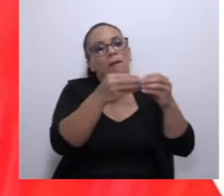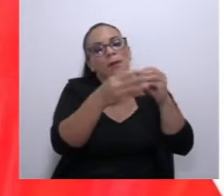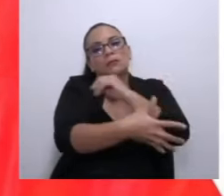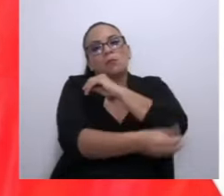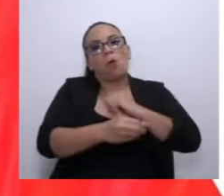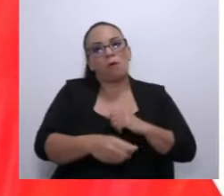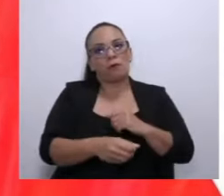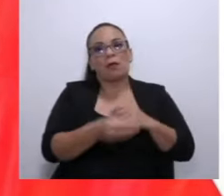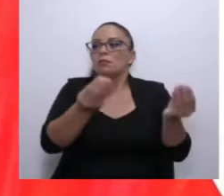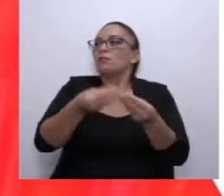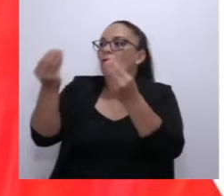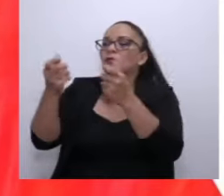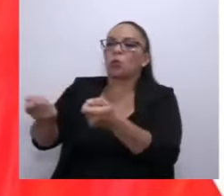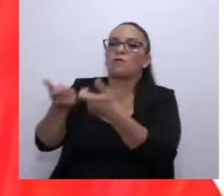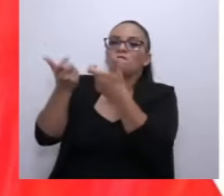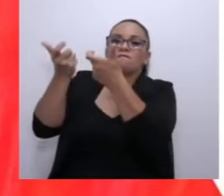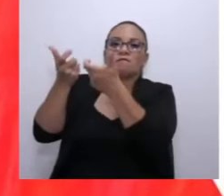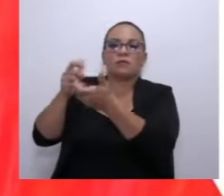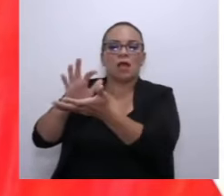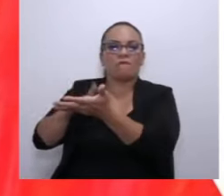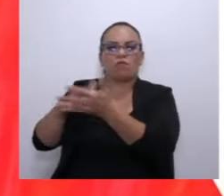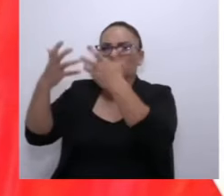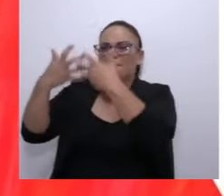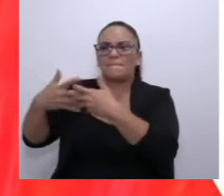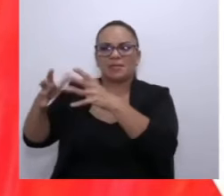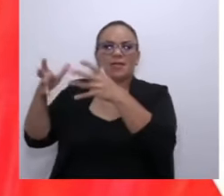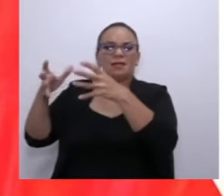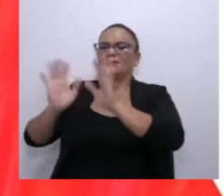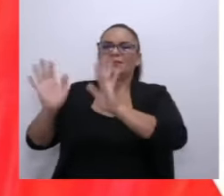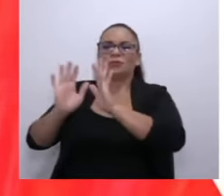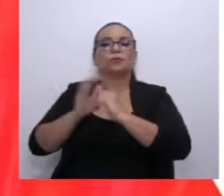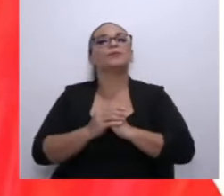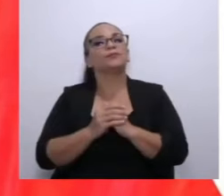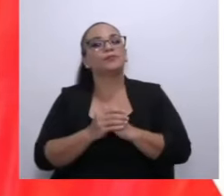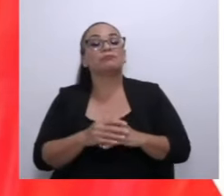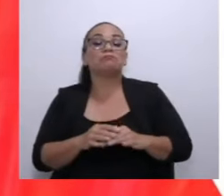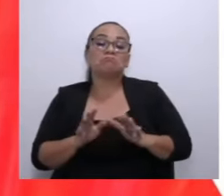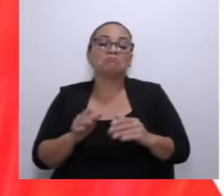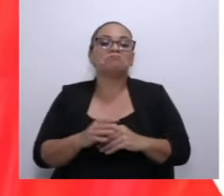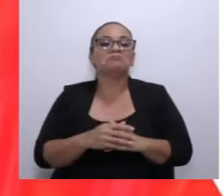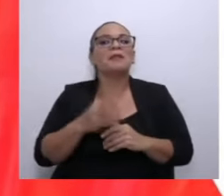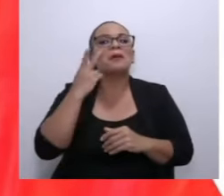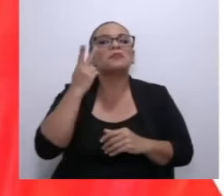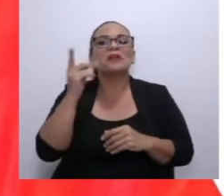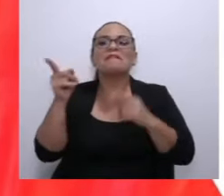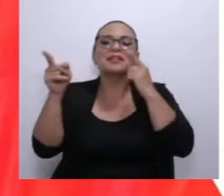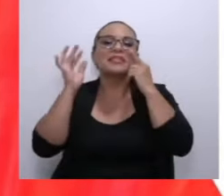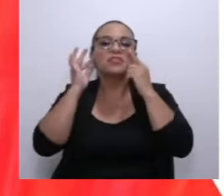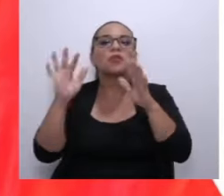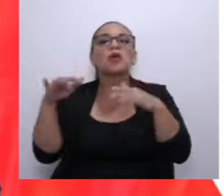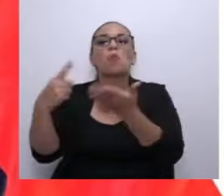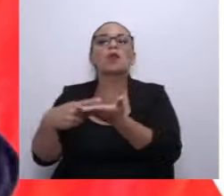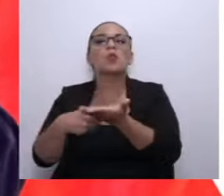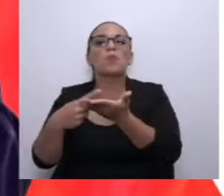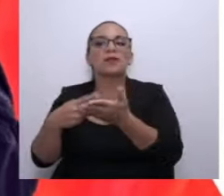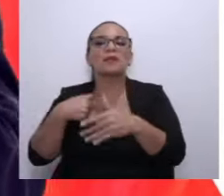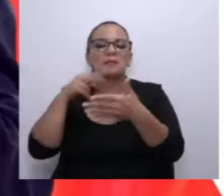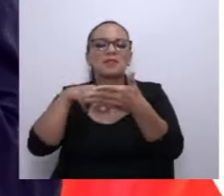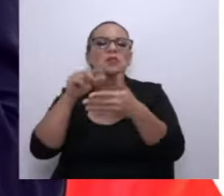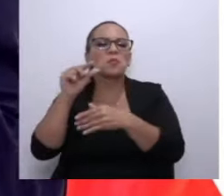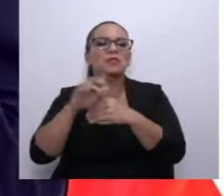dárselo a los oligarcas del arroz. Yo quiero ver cómo argumenta esta señora. Ahí me leyeron un pedacito.